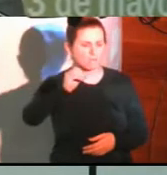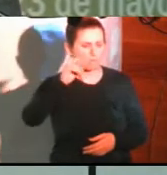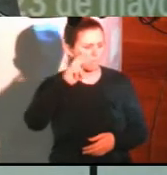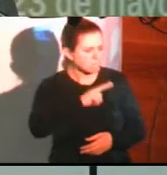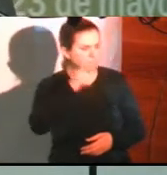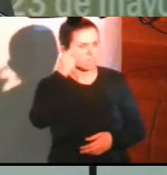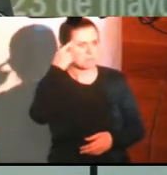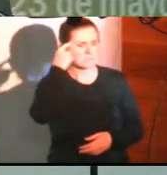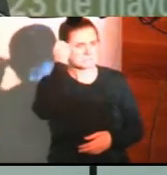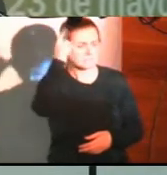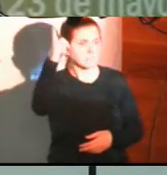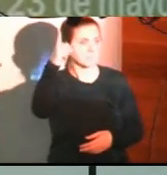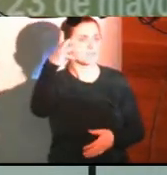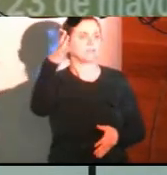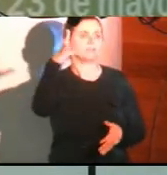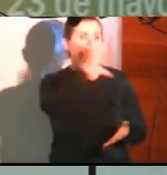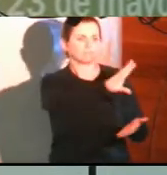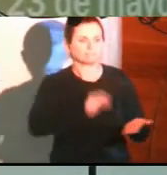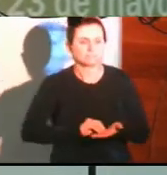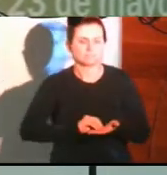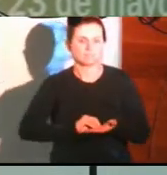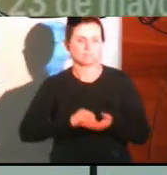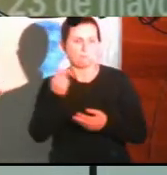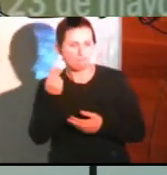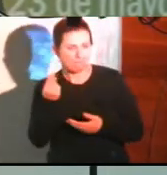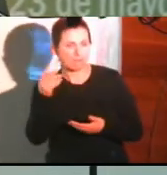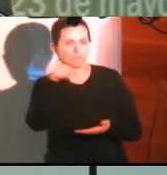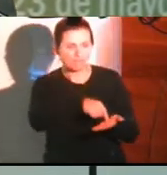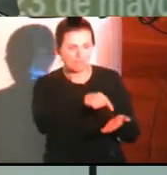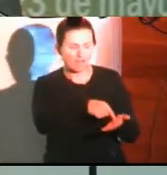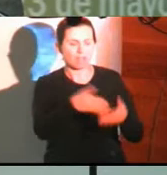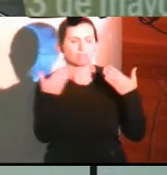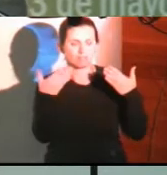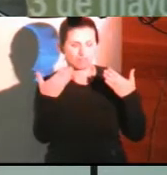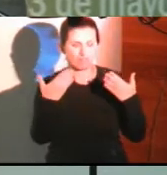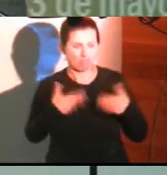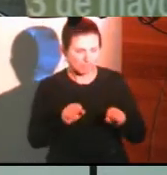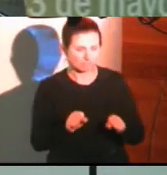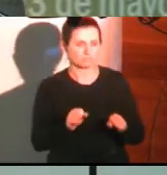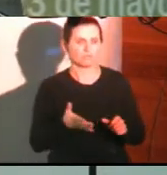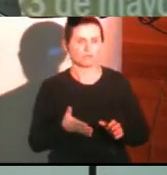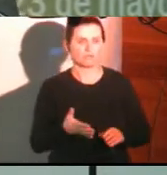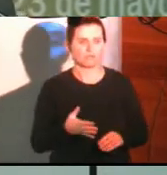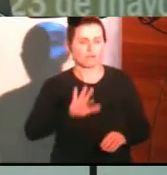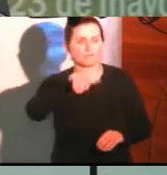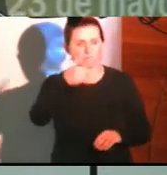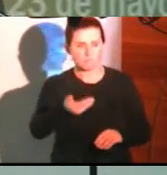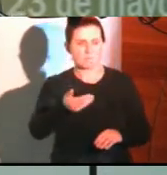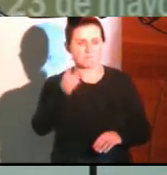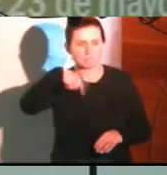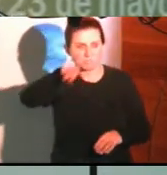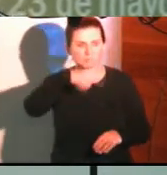lo largo de este TECNAP se van a presentar y ustedes van a poder tener conocimiento de lo que significa esta aplicación para el turismo